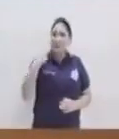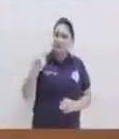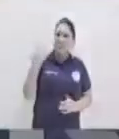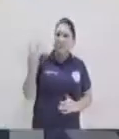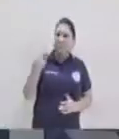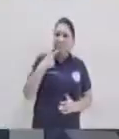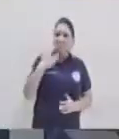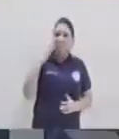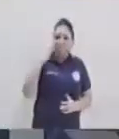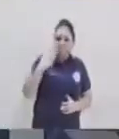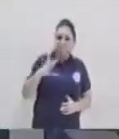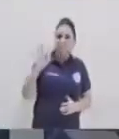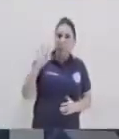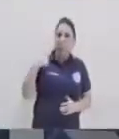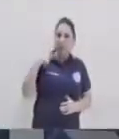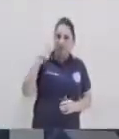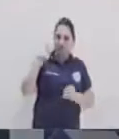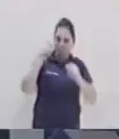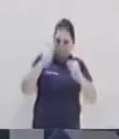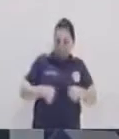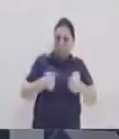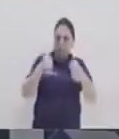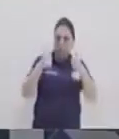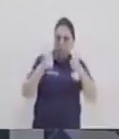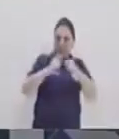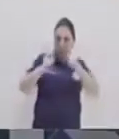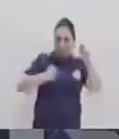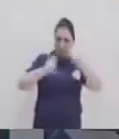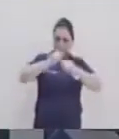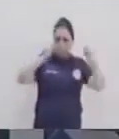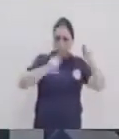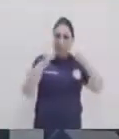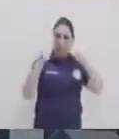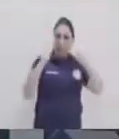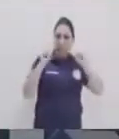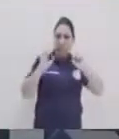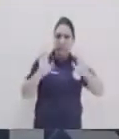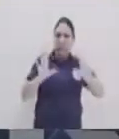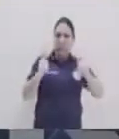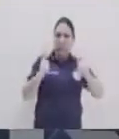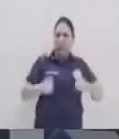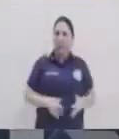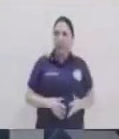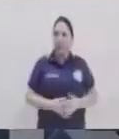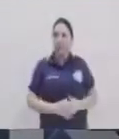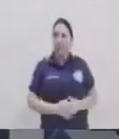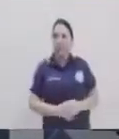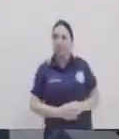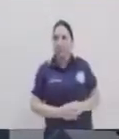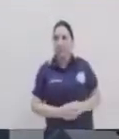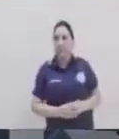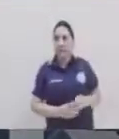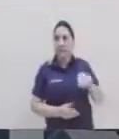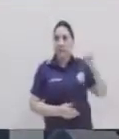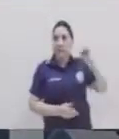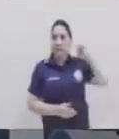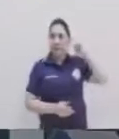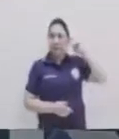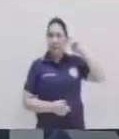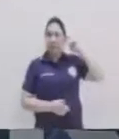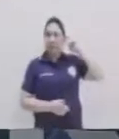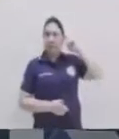eso va a ser prueba de que sí estuvo bien realizada nuestro esquema, nuestra parábola.